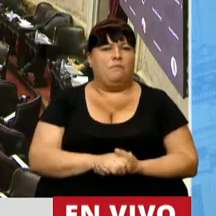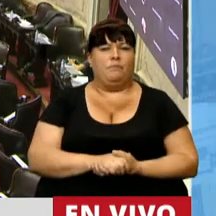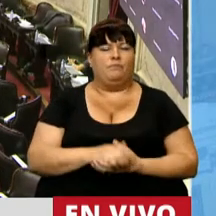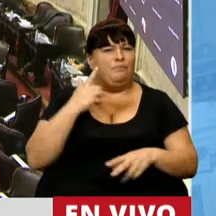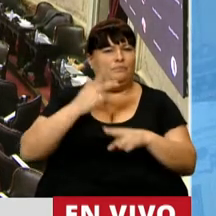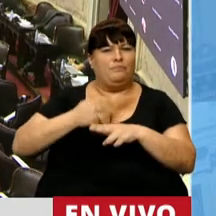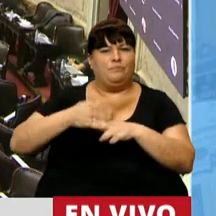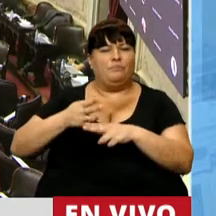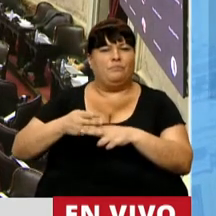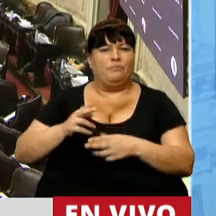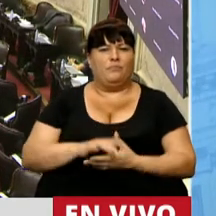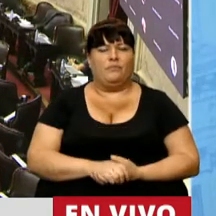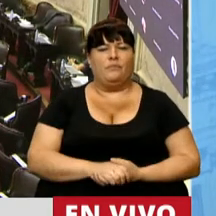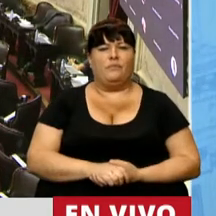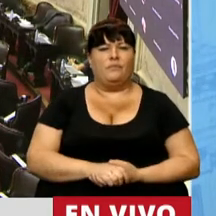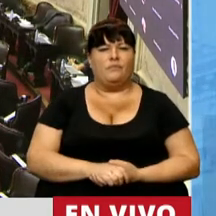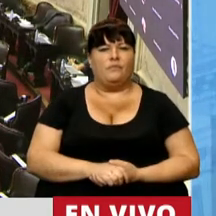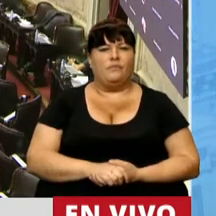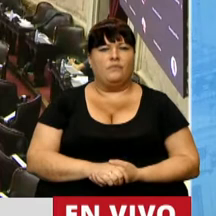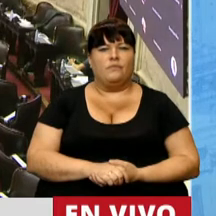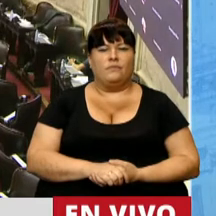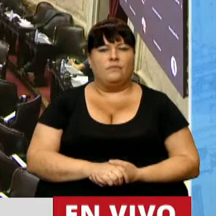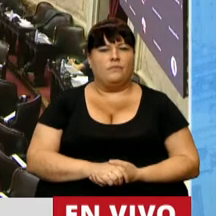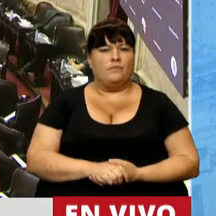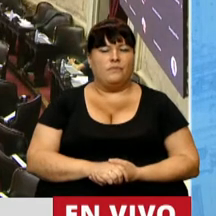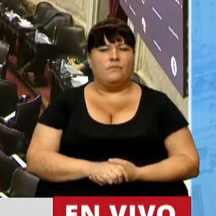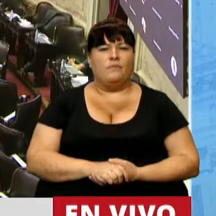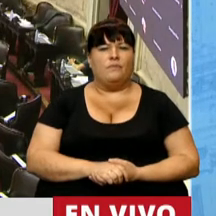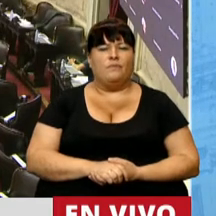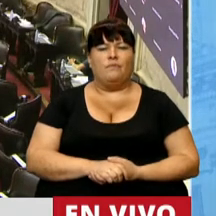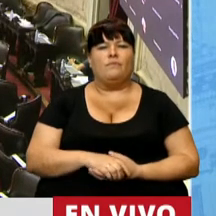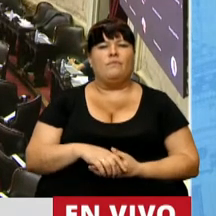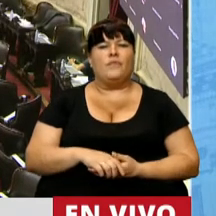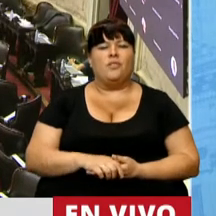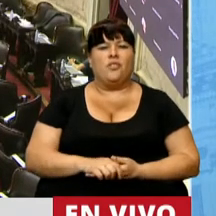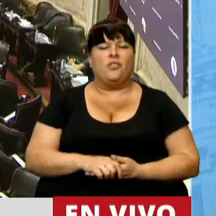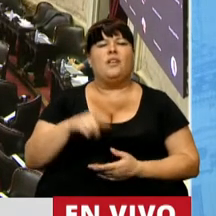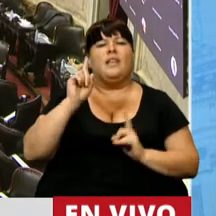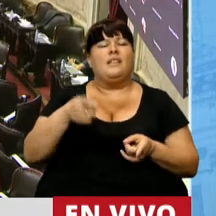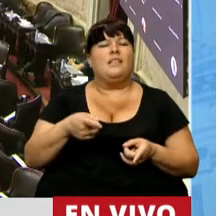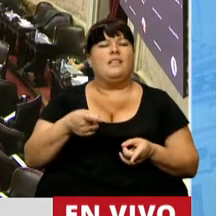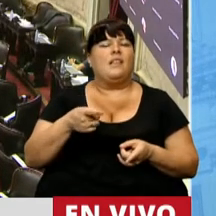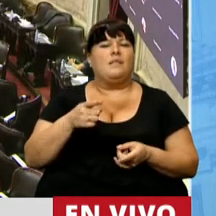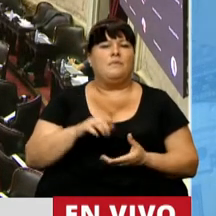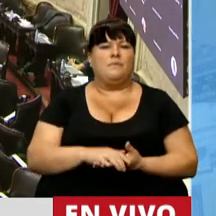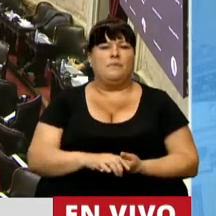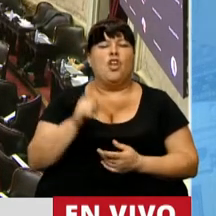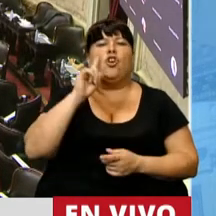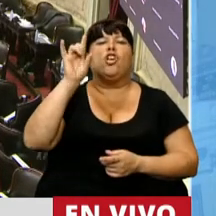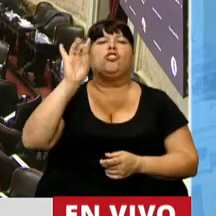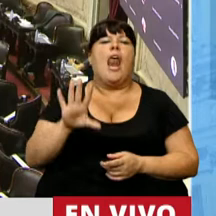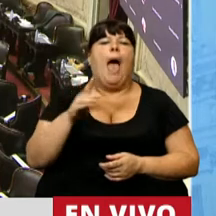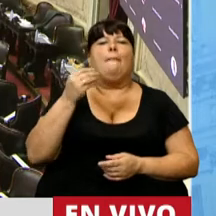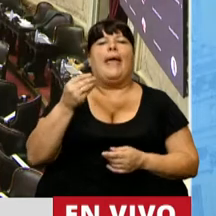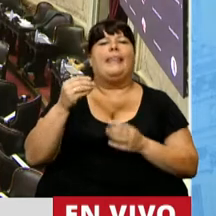hubiera tenido una política donde ellos sean protagonistas y además sean integrados. Y no tiene que ver solamente